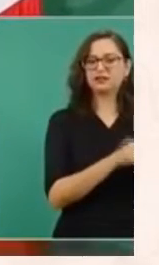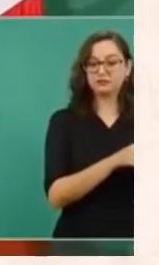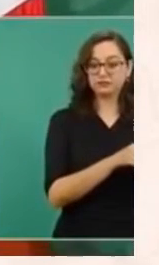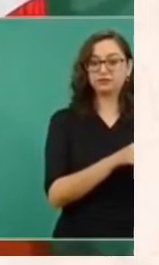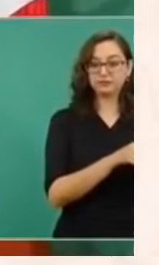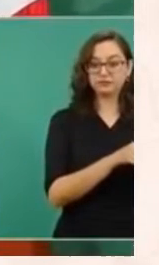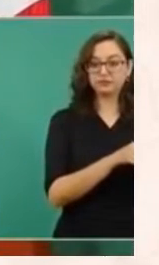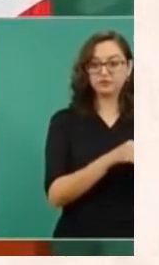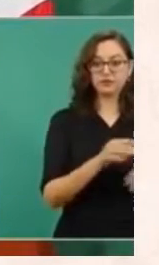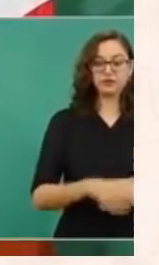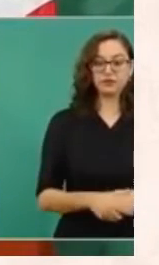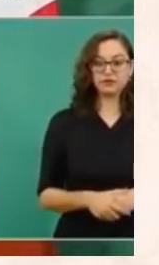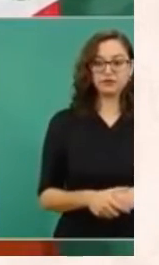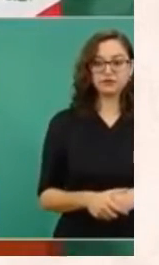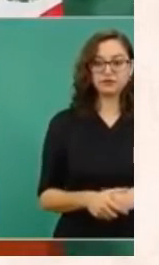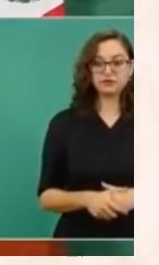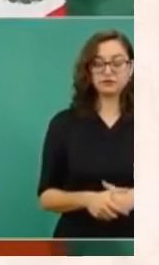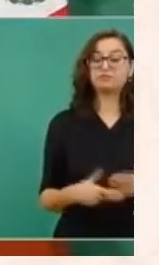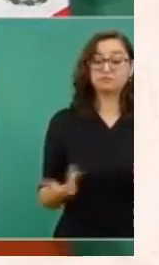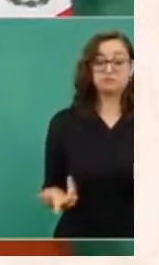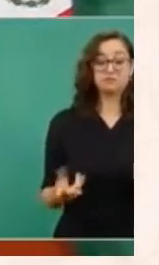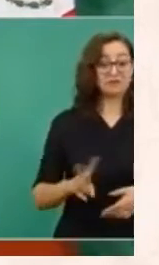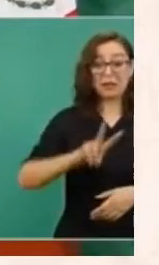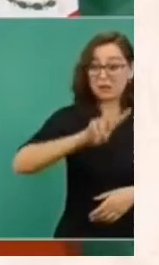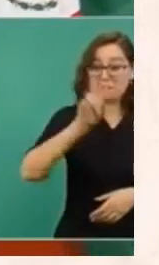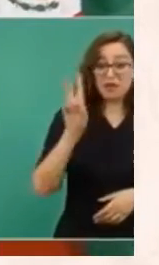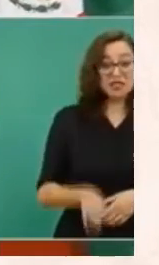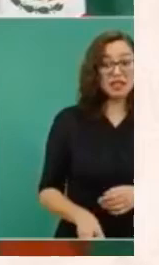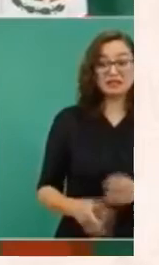Estamos hablando de su peor momento.